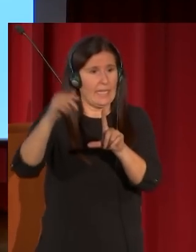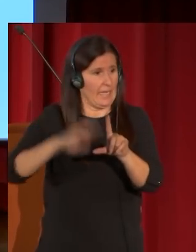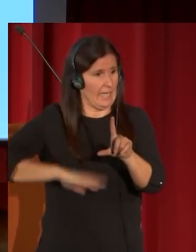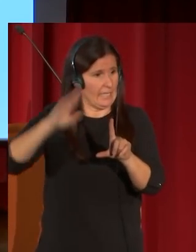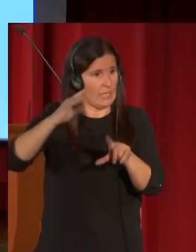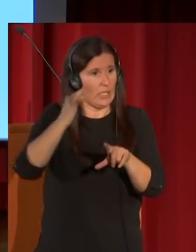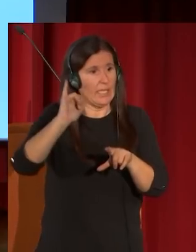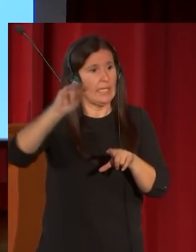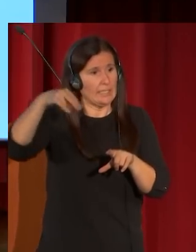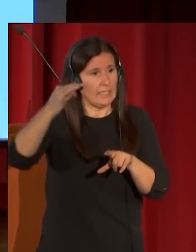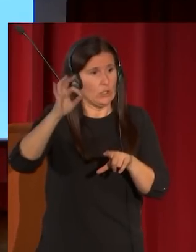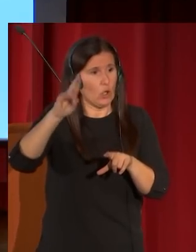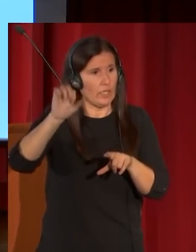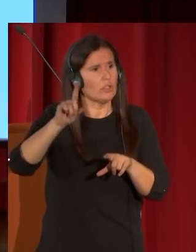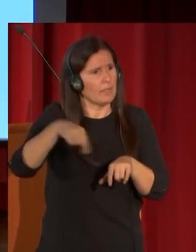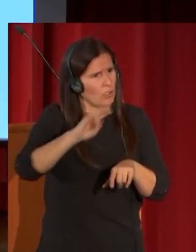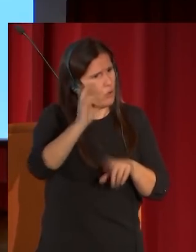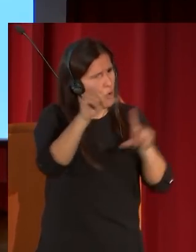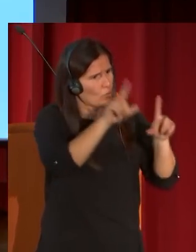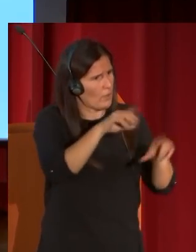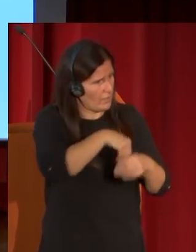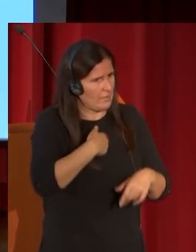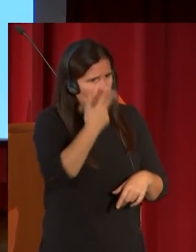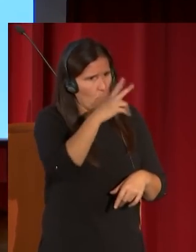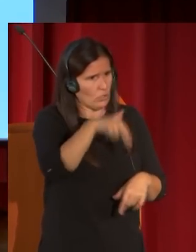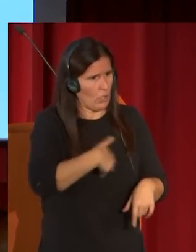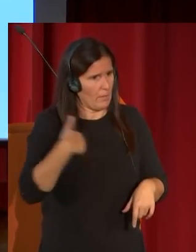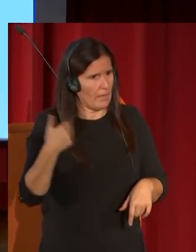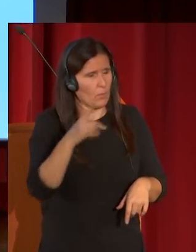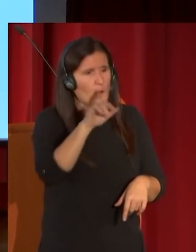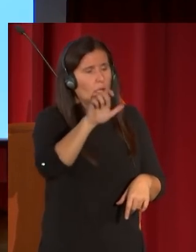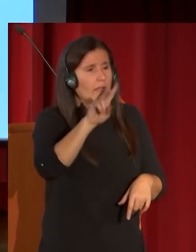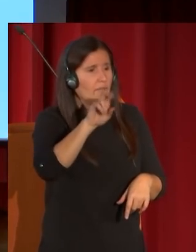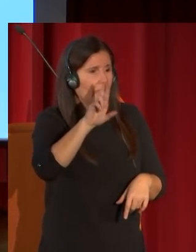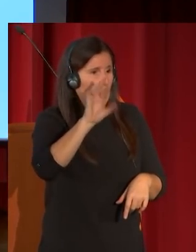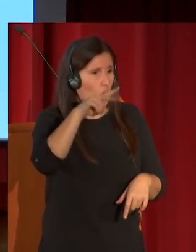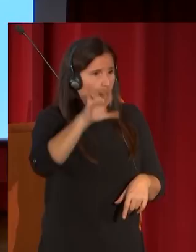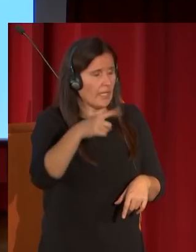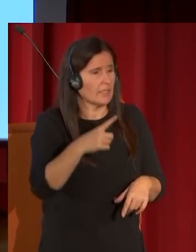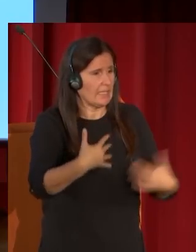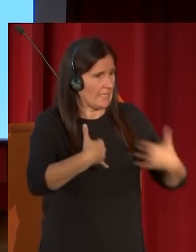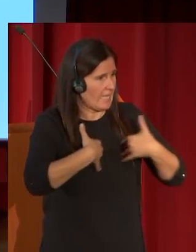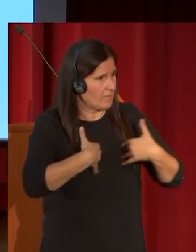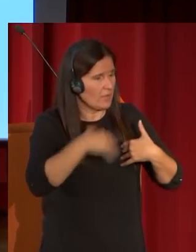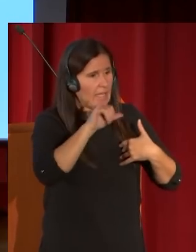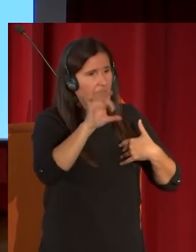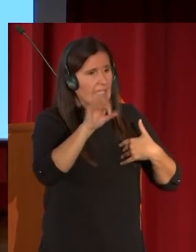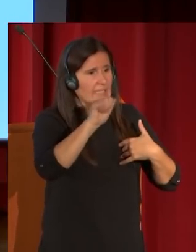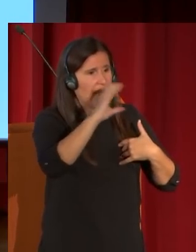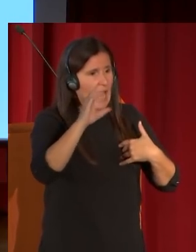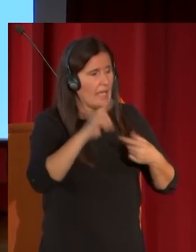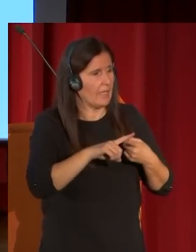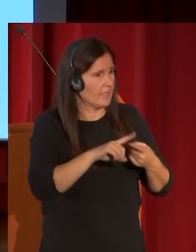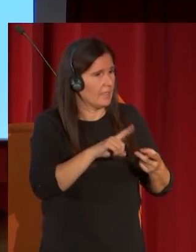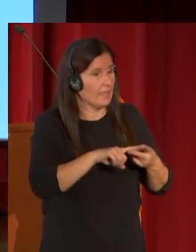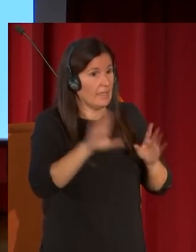ejemplo pero hay otros cuadros del Prado como este de Veronés el sacrificio de Isaac aquí está Isaac Abraham y